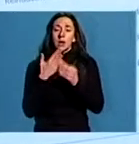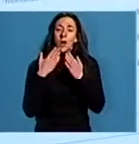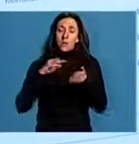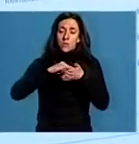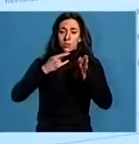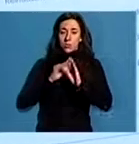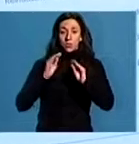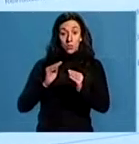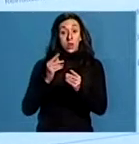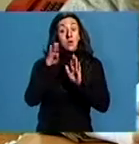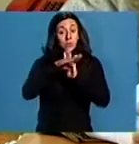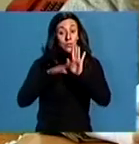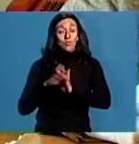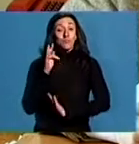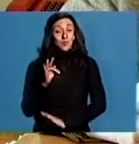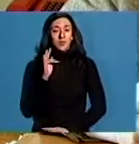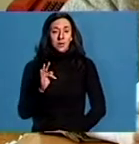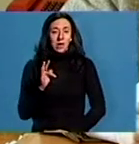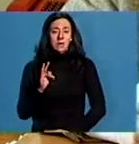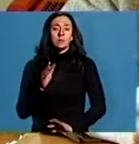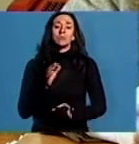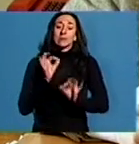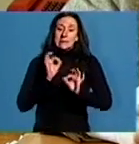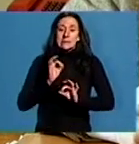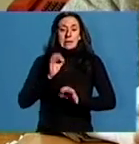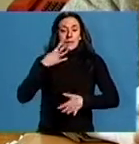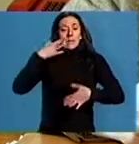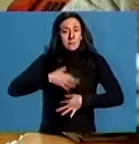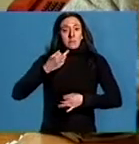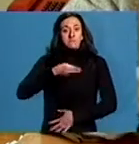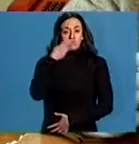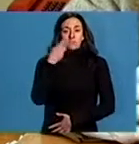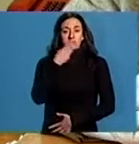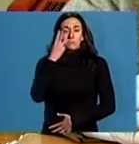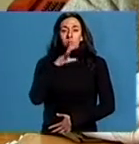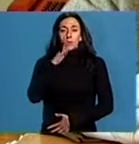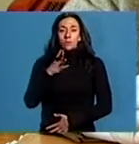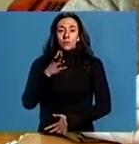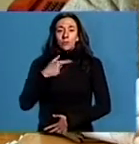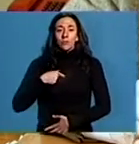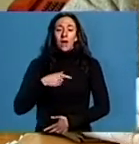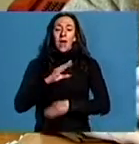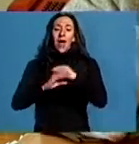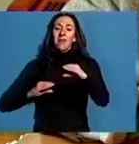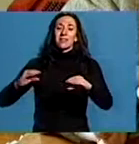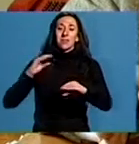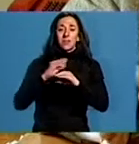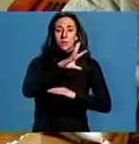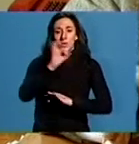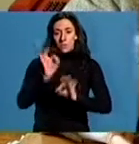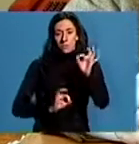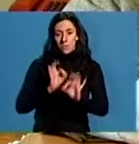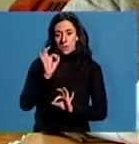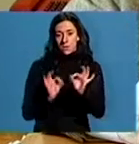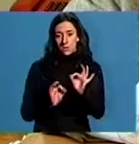condicións moi ventaxosas. Son realmente interesantes porque son anticipos do 50% do custe